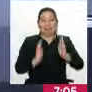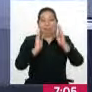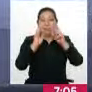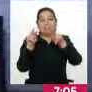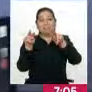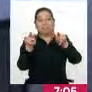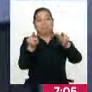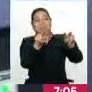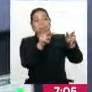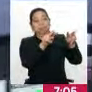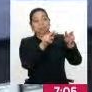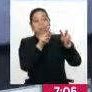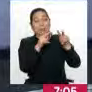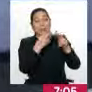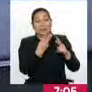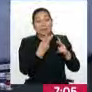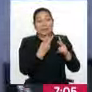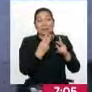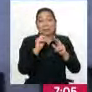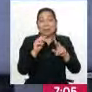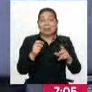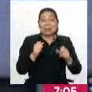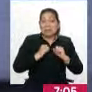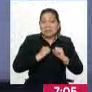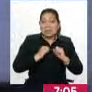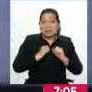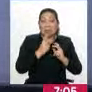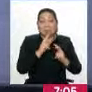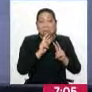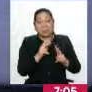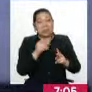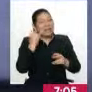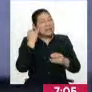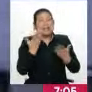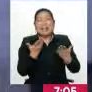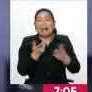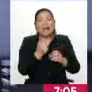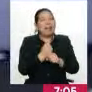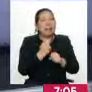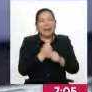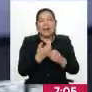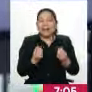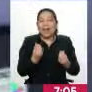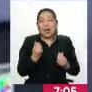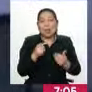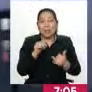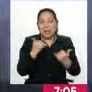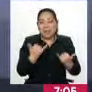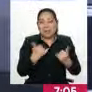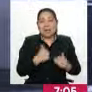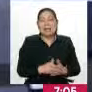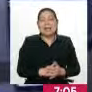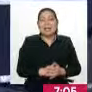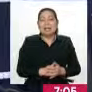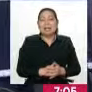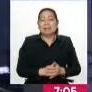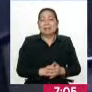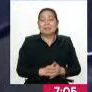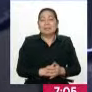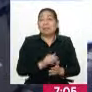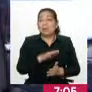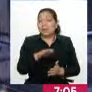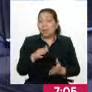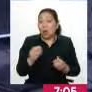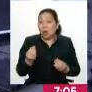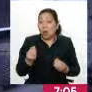favor, Alberto, quería que hicieran algún tipo de ejercicio para que la gente pueda tener una idea de la labor que ustedes desempeñan, aquí, ¿no?, con los